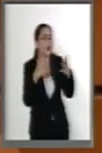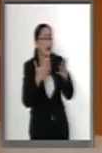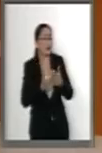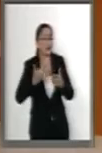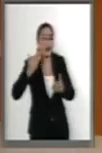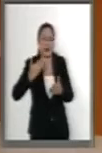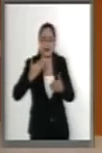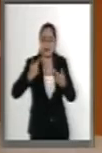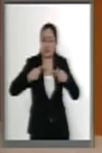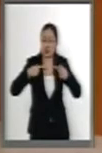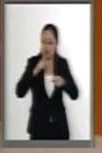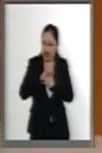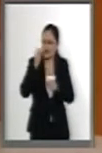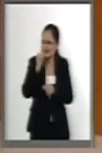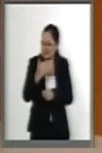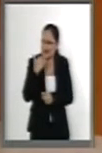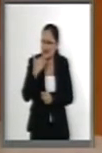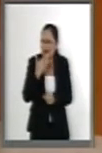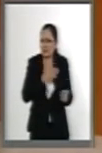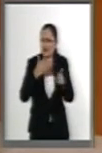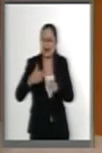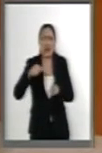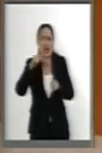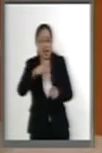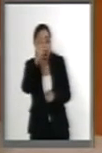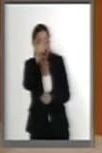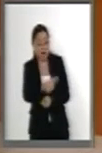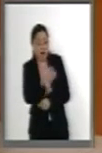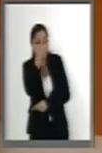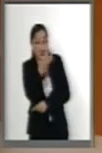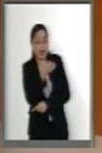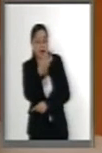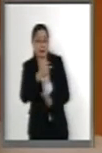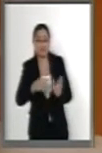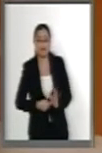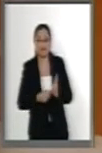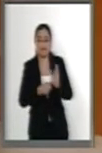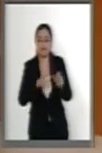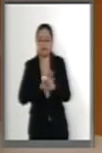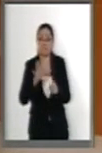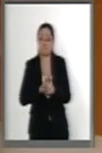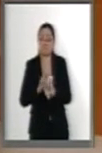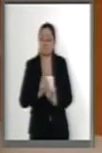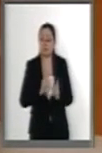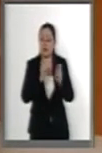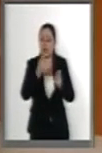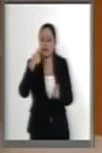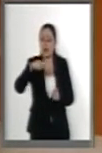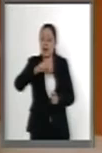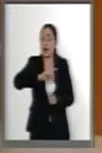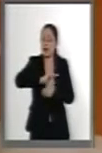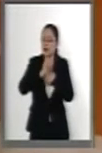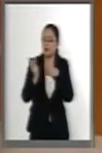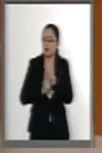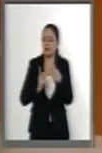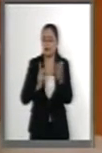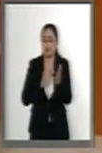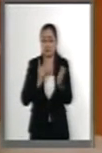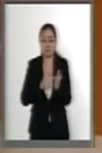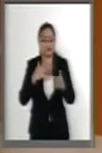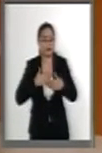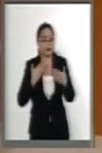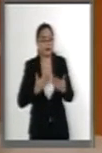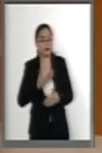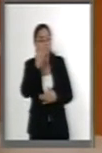pero no es la figura que le va a devolver creibilidad